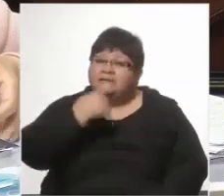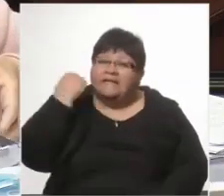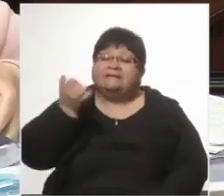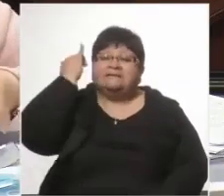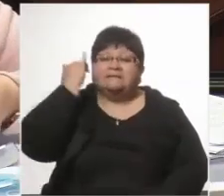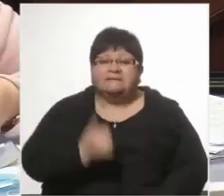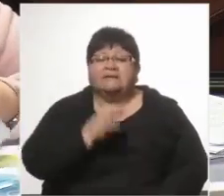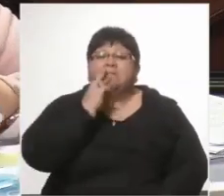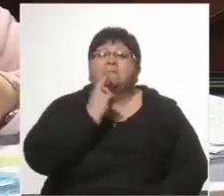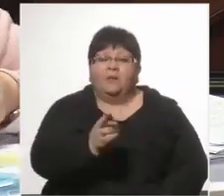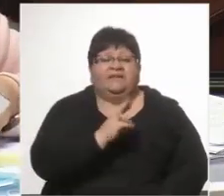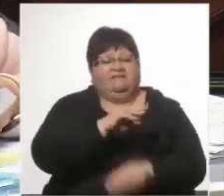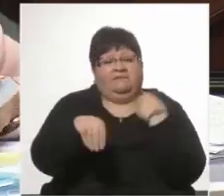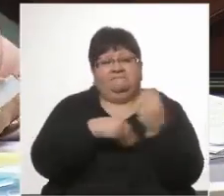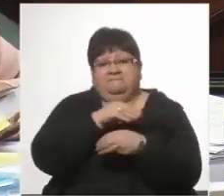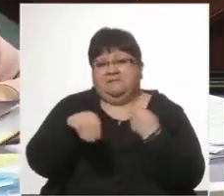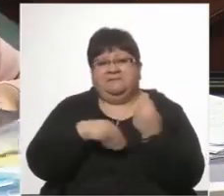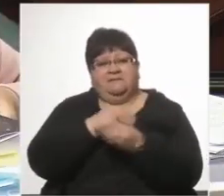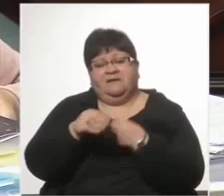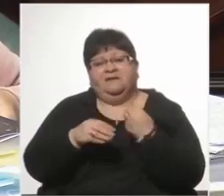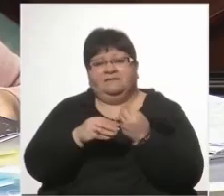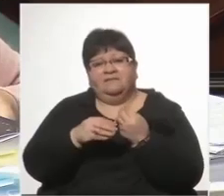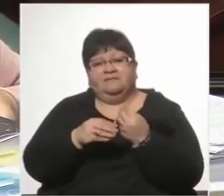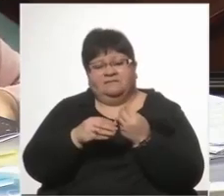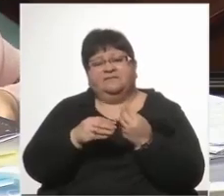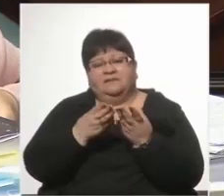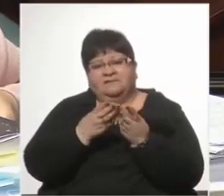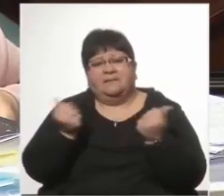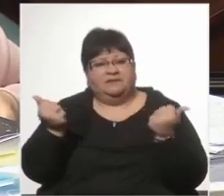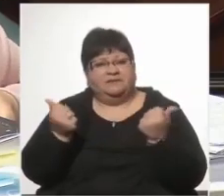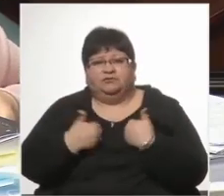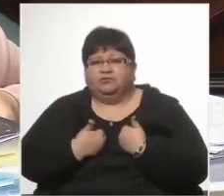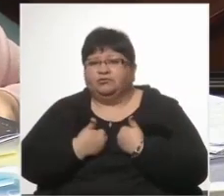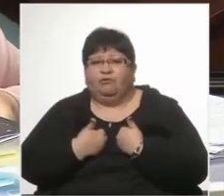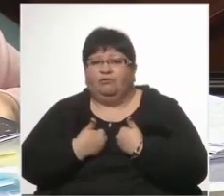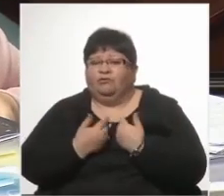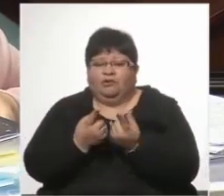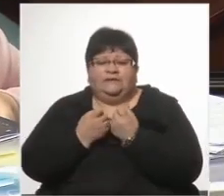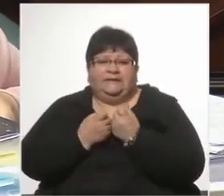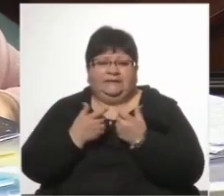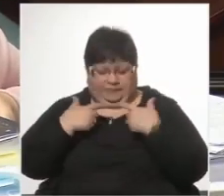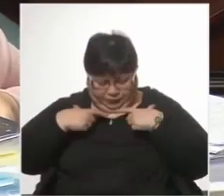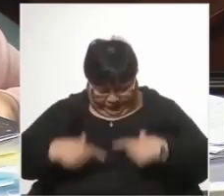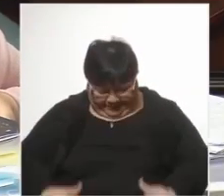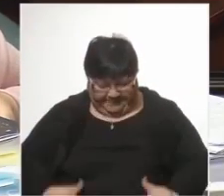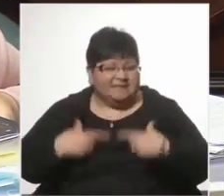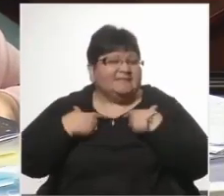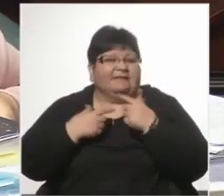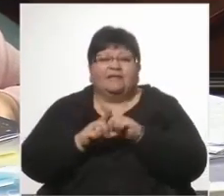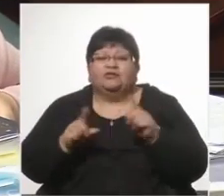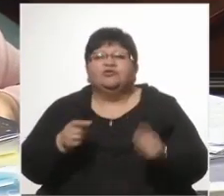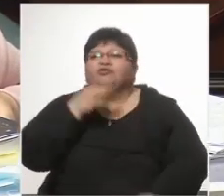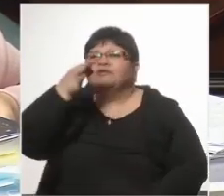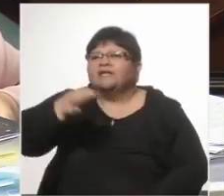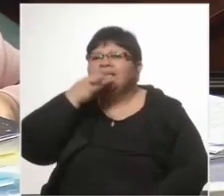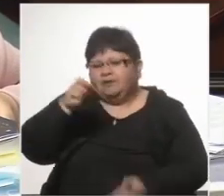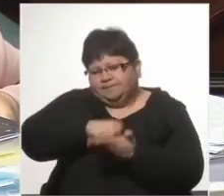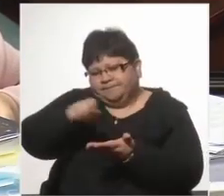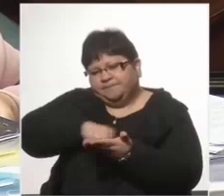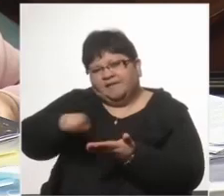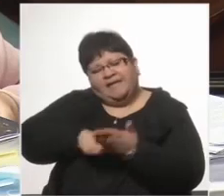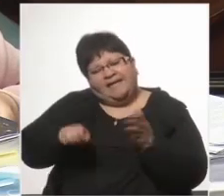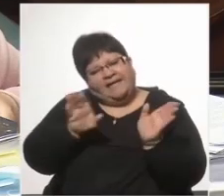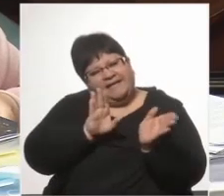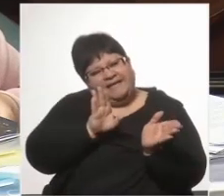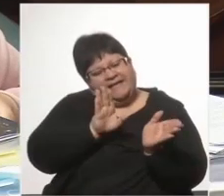una respuesta los familiares de los desaparecidos. Yo no necesito venir con ninguna camiseta. Yo tomé las declaraciones en el apartamento de